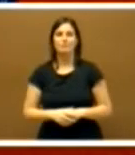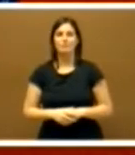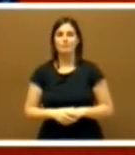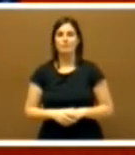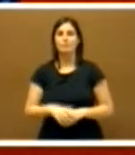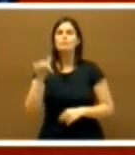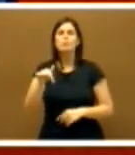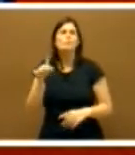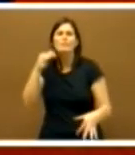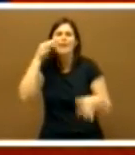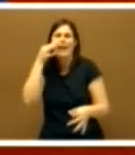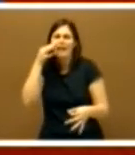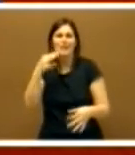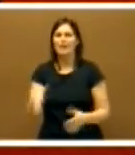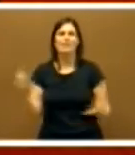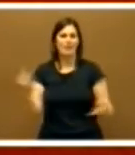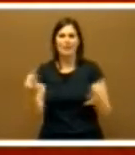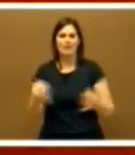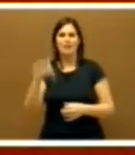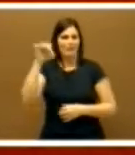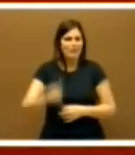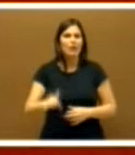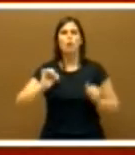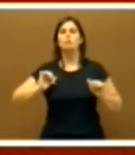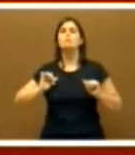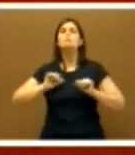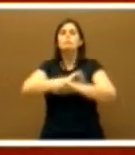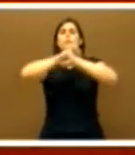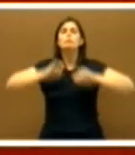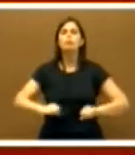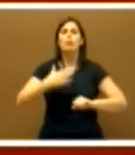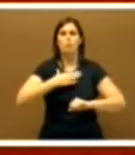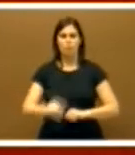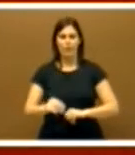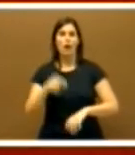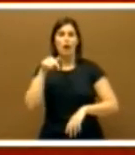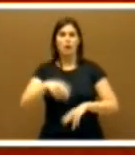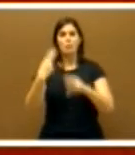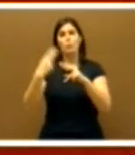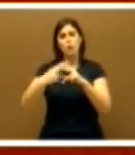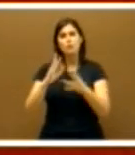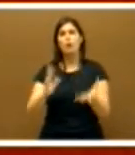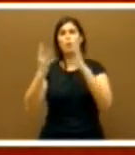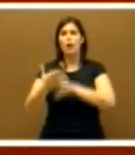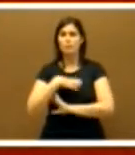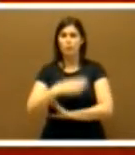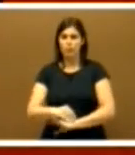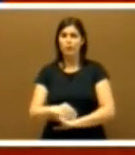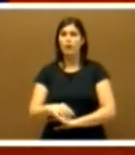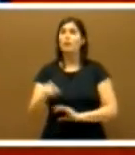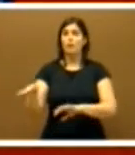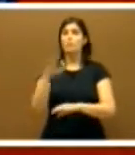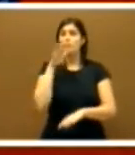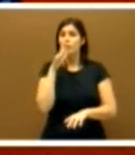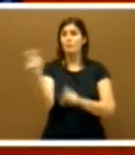Una realidad que hoy puede consumarse iniciando un nuevo ciclo político en nuestra tierra, como así decidieron con su